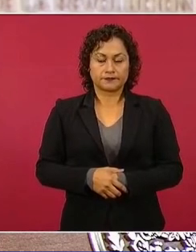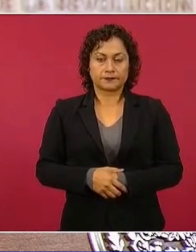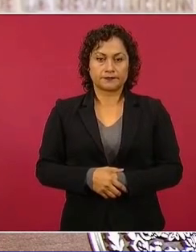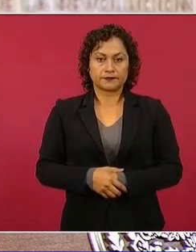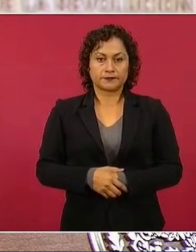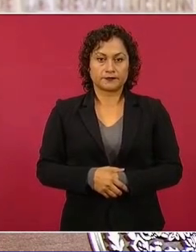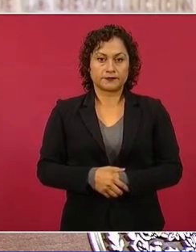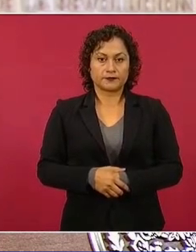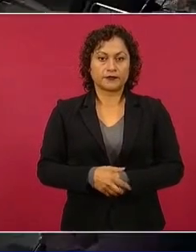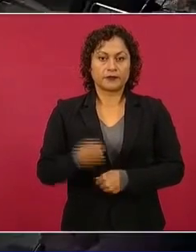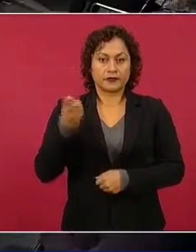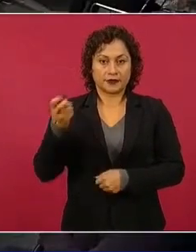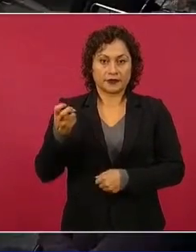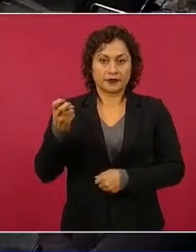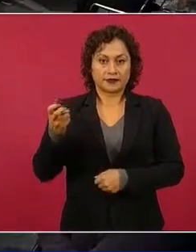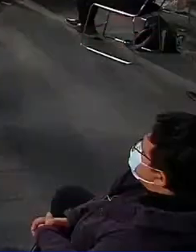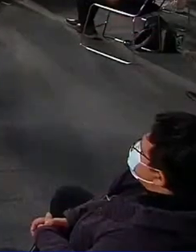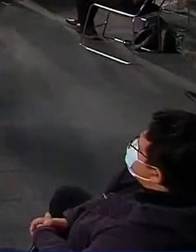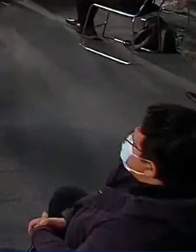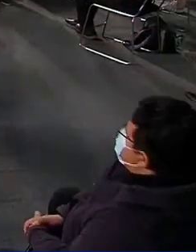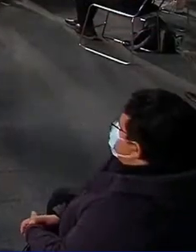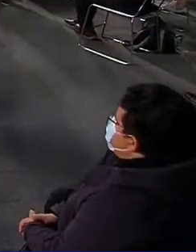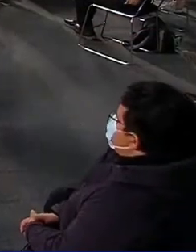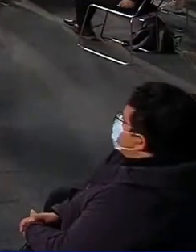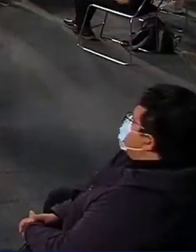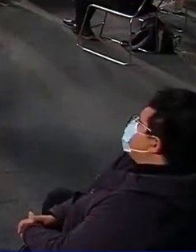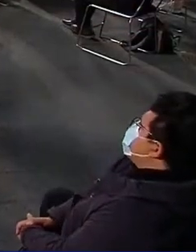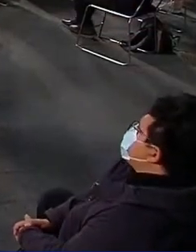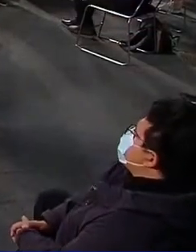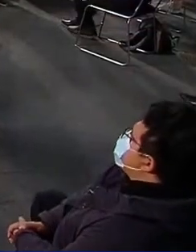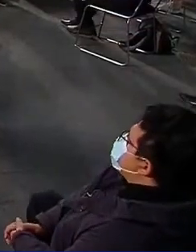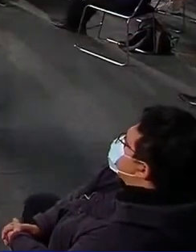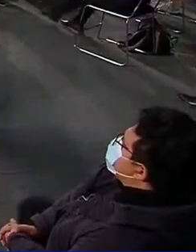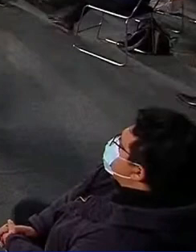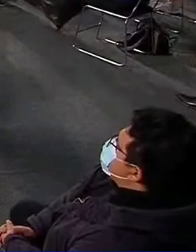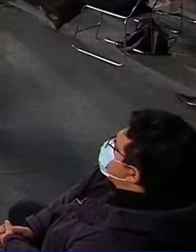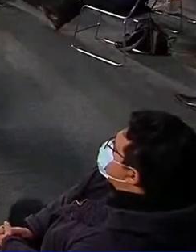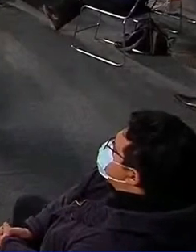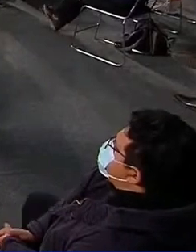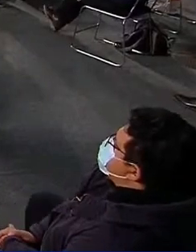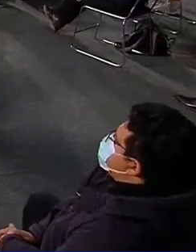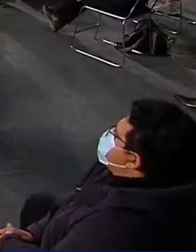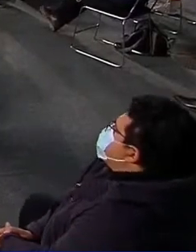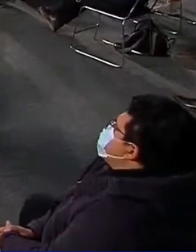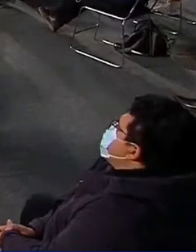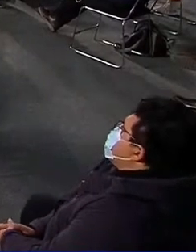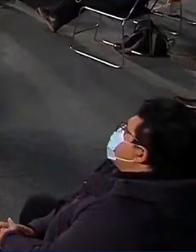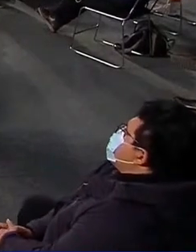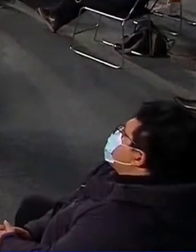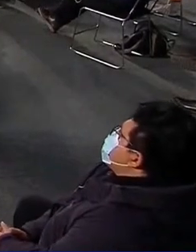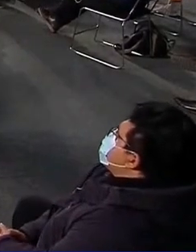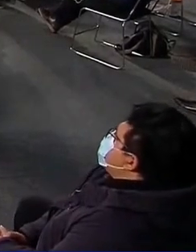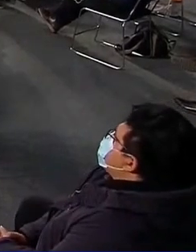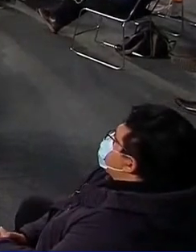canadienses, porque es una banda